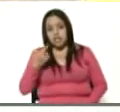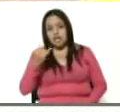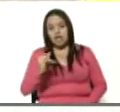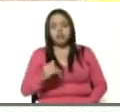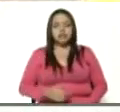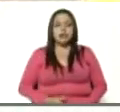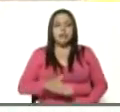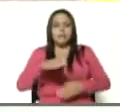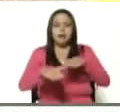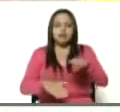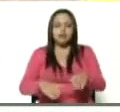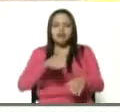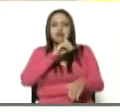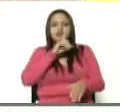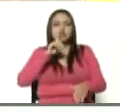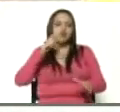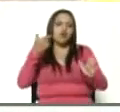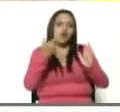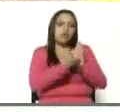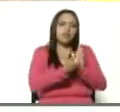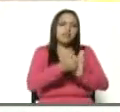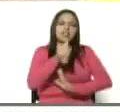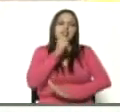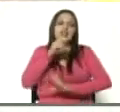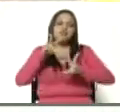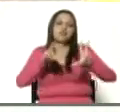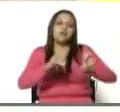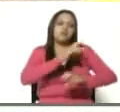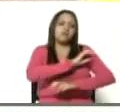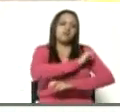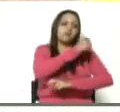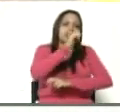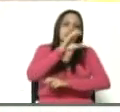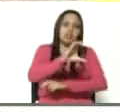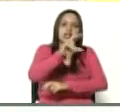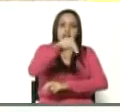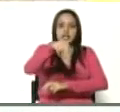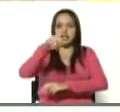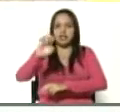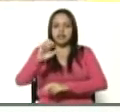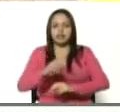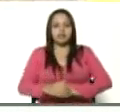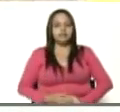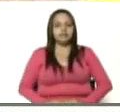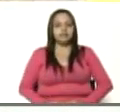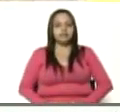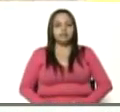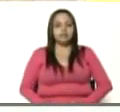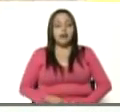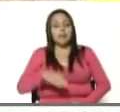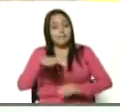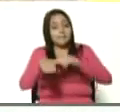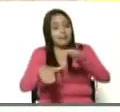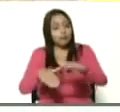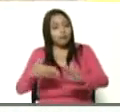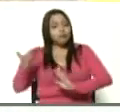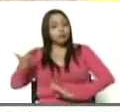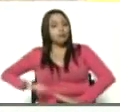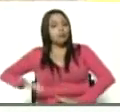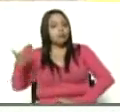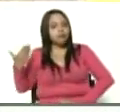paso para el nombramiento de los rectores y rectoras del nuevo Consejo Nacional Electoral. Es un paso fundamental